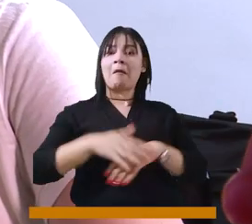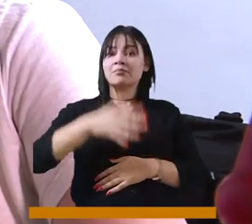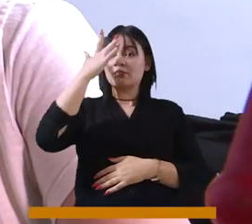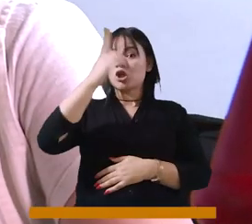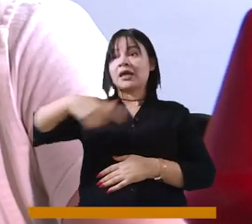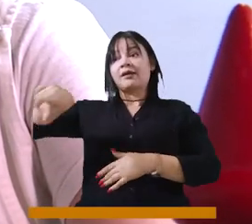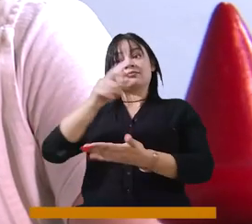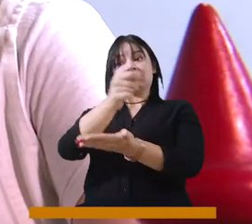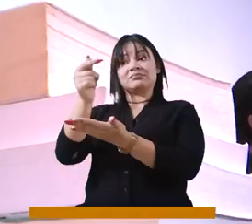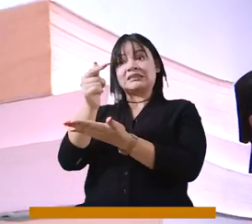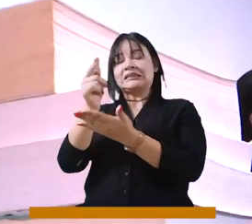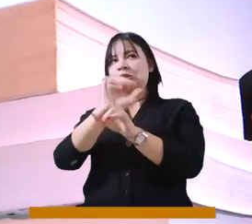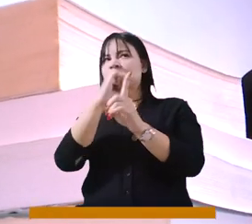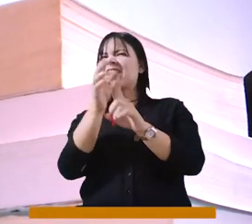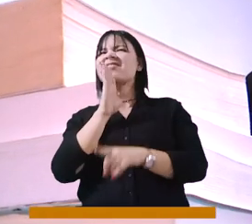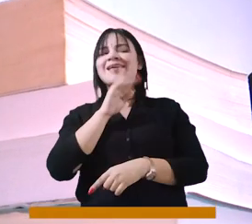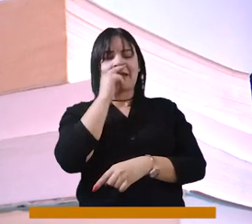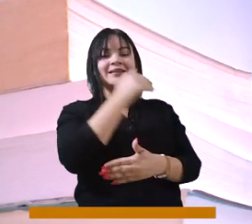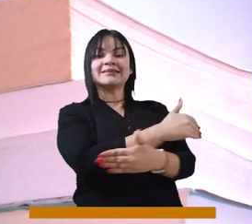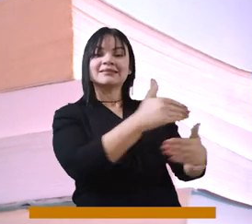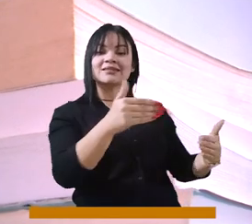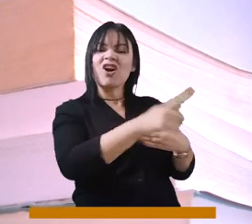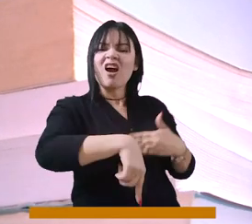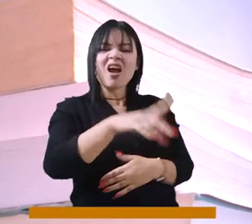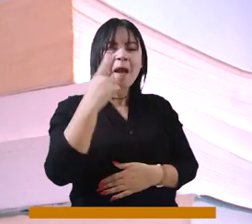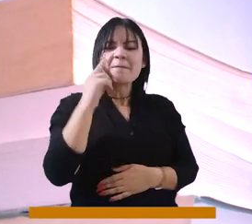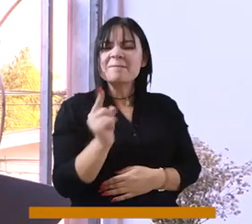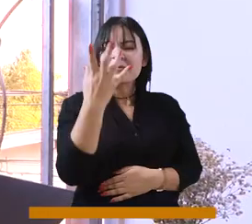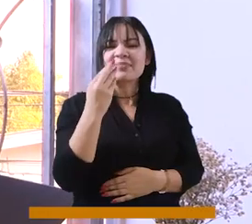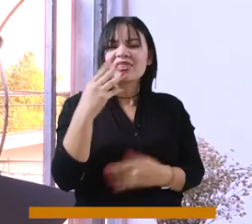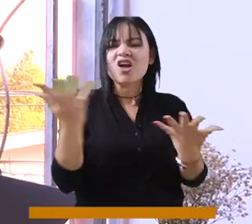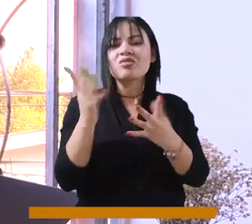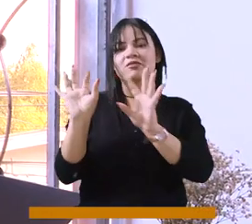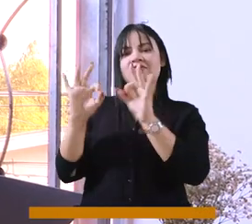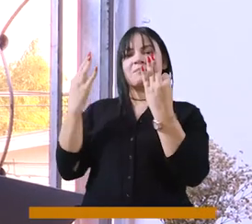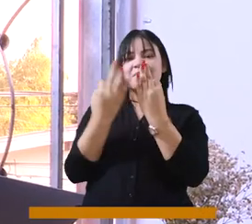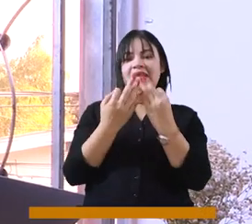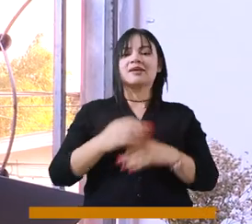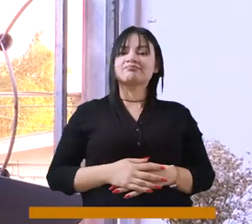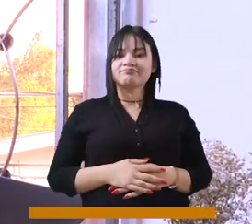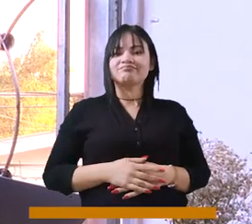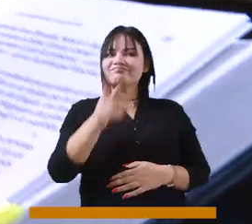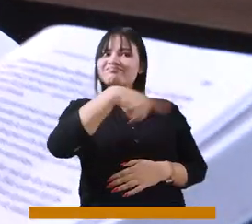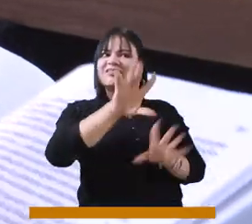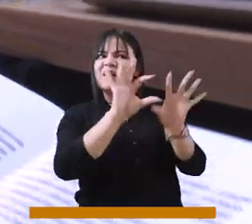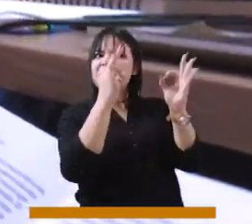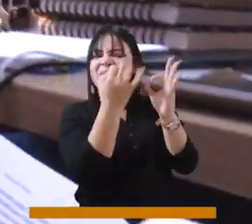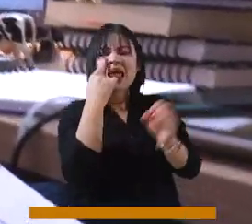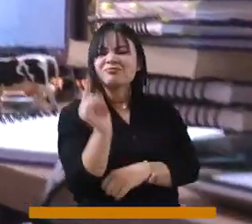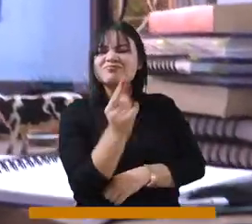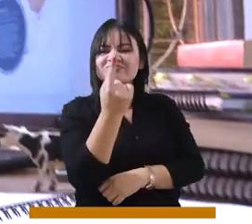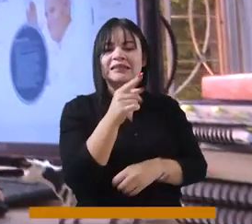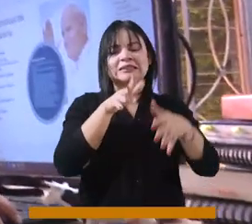porque es que el capital en la sociedad son nuestros niños. ¿Y dónde tiene la primera experiencia nuestros niños? En la familia. ¿Y cuál es la razón fundamental de la